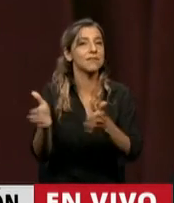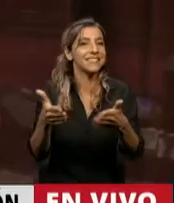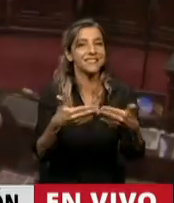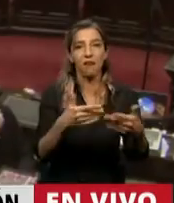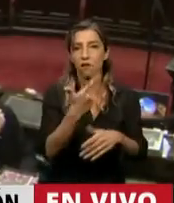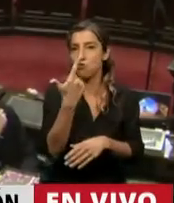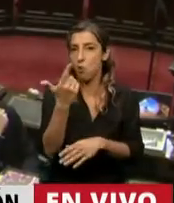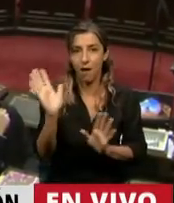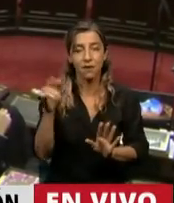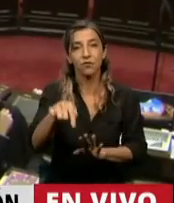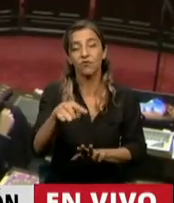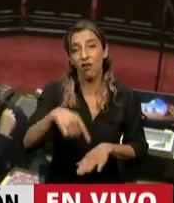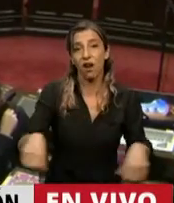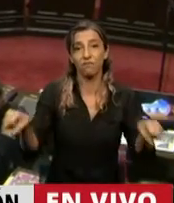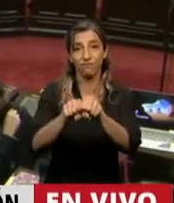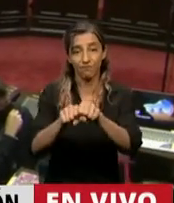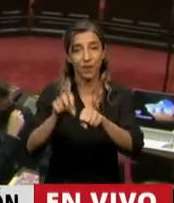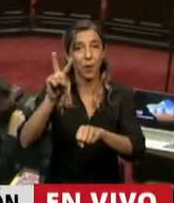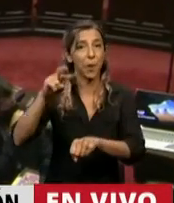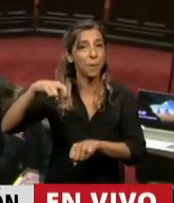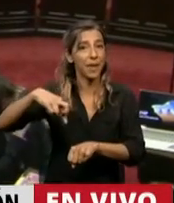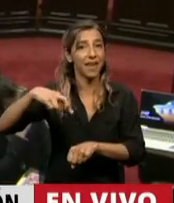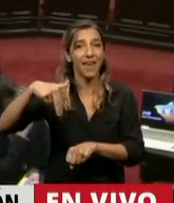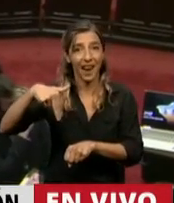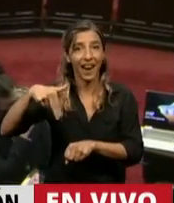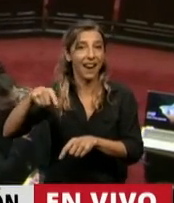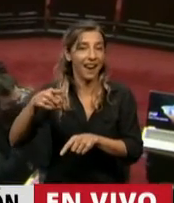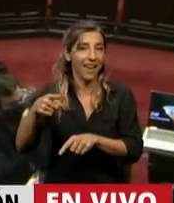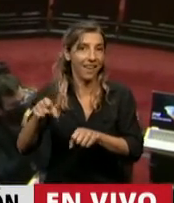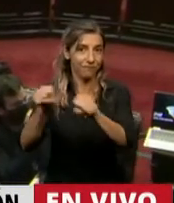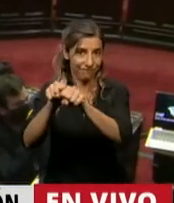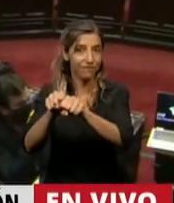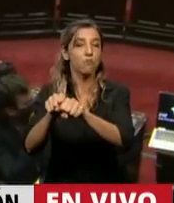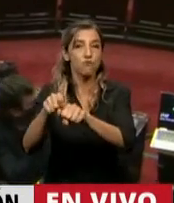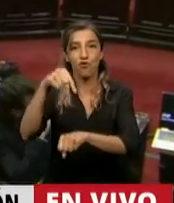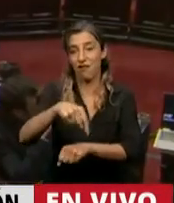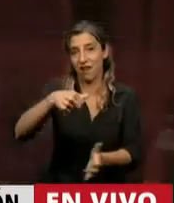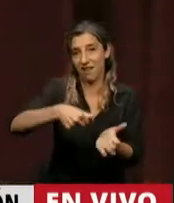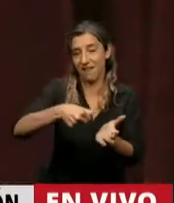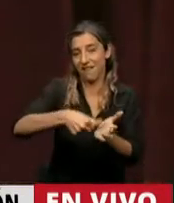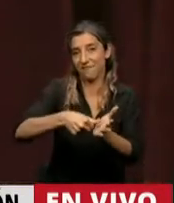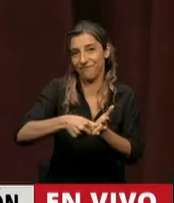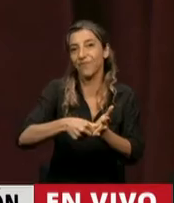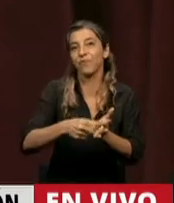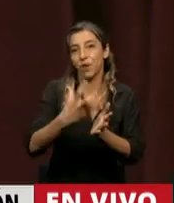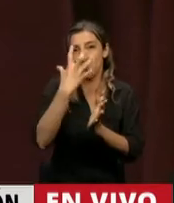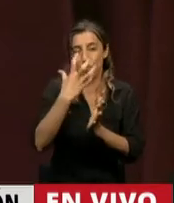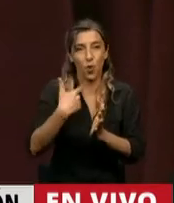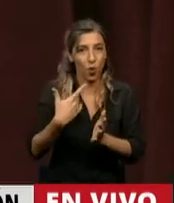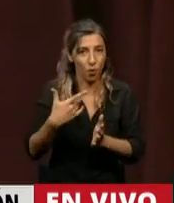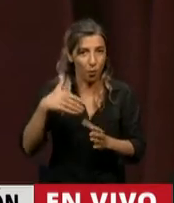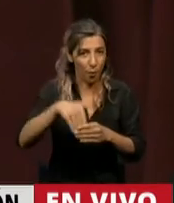BPN, porque la votación de esta ley es nominal y usted, diputado Casareto, es el último orador.